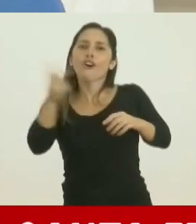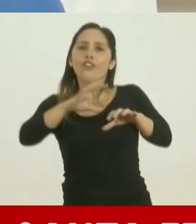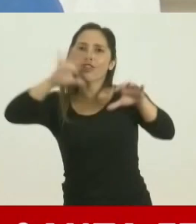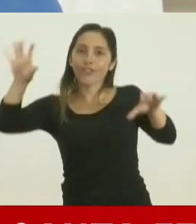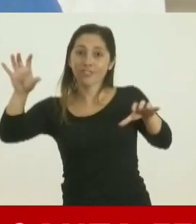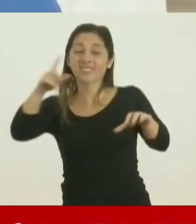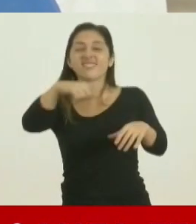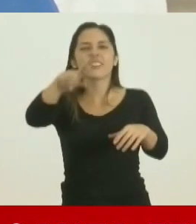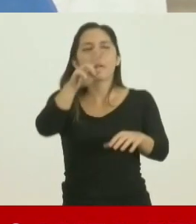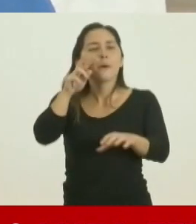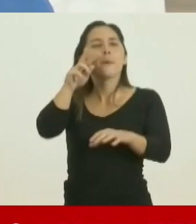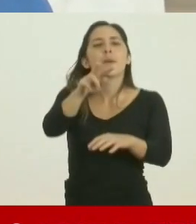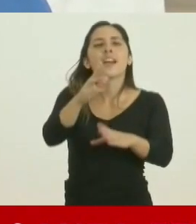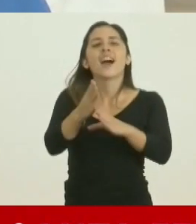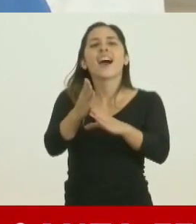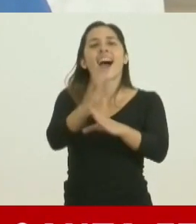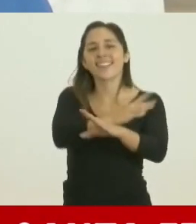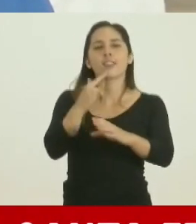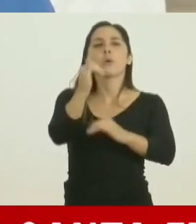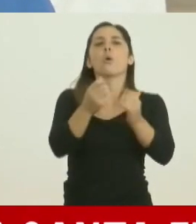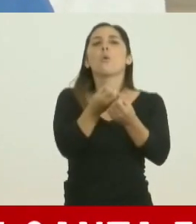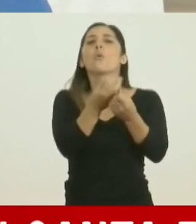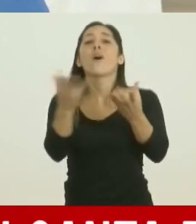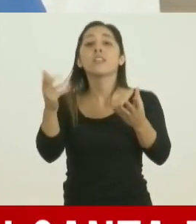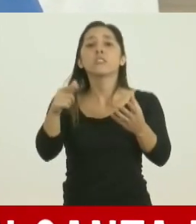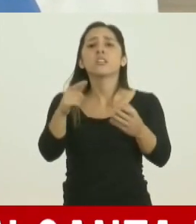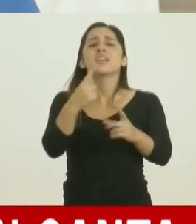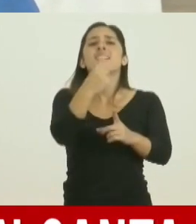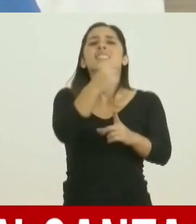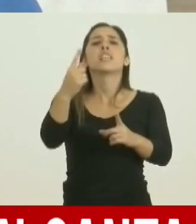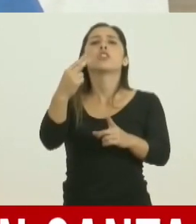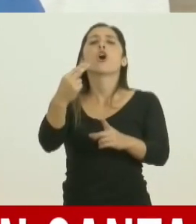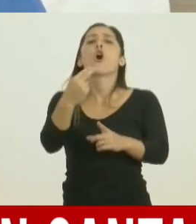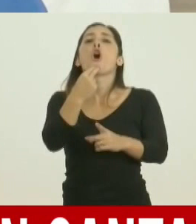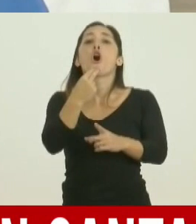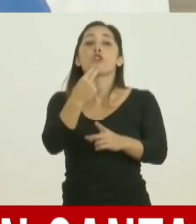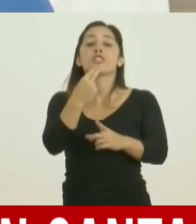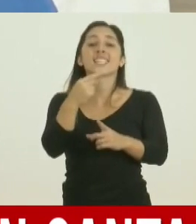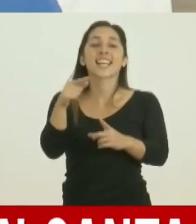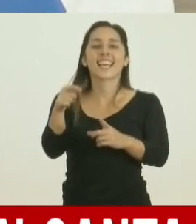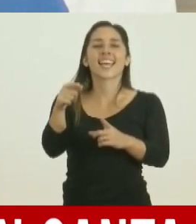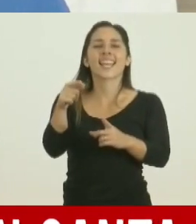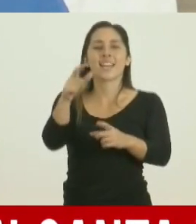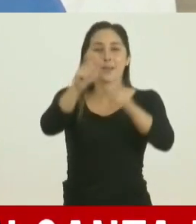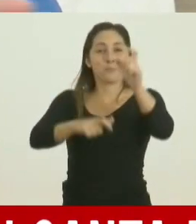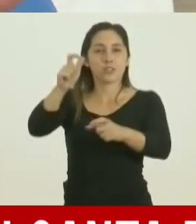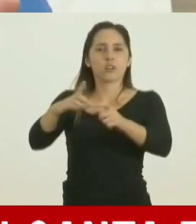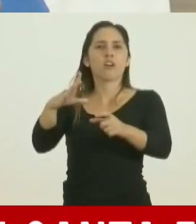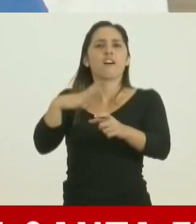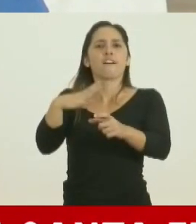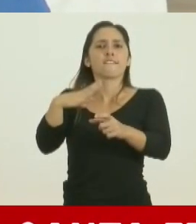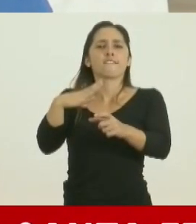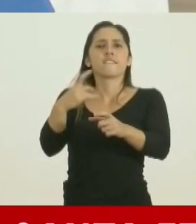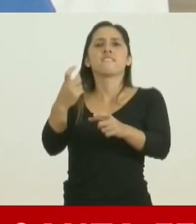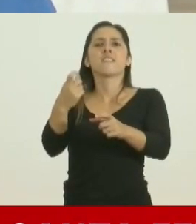los números que anteriormente mencionábamos, quedaban 111 pacientes en estudio hasta